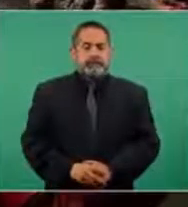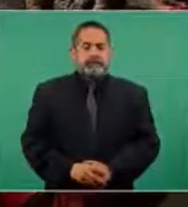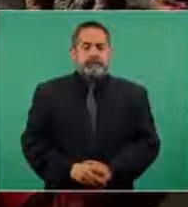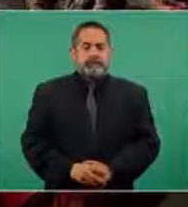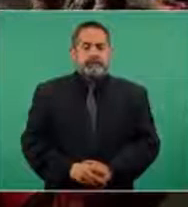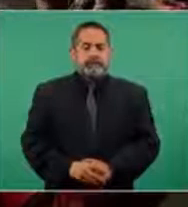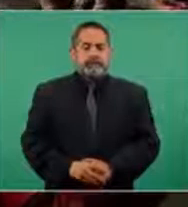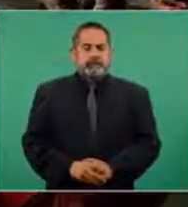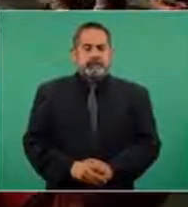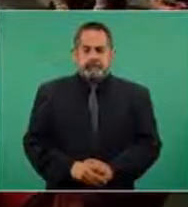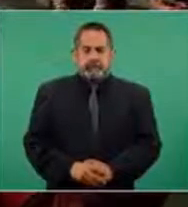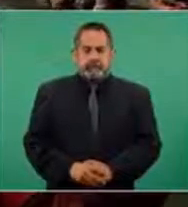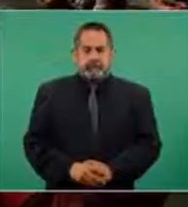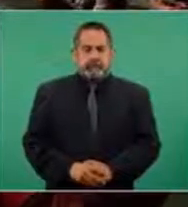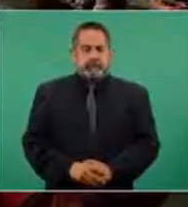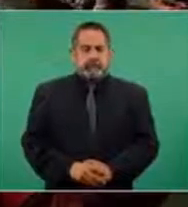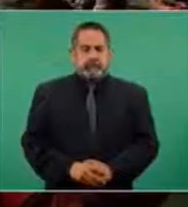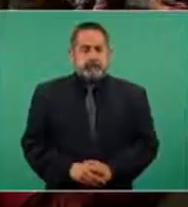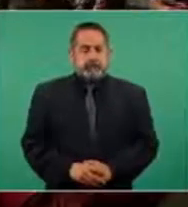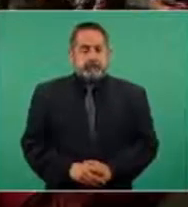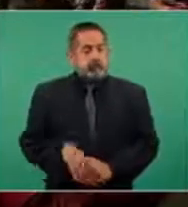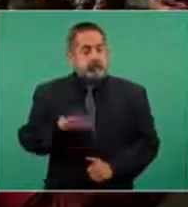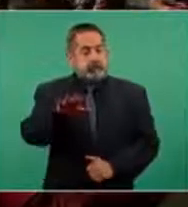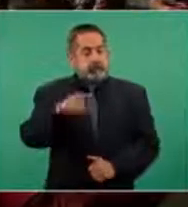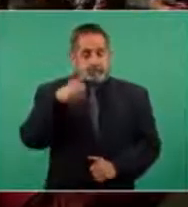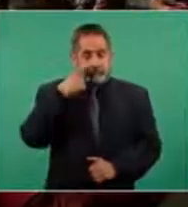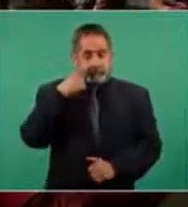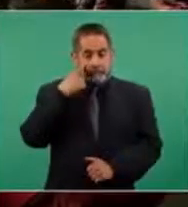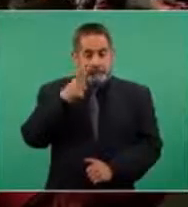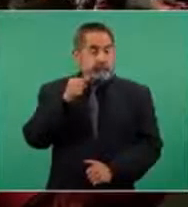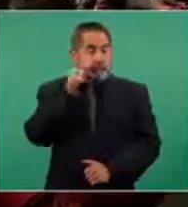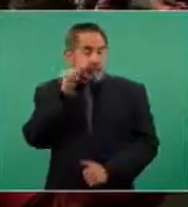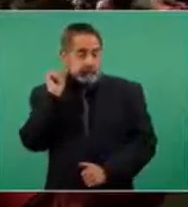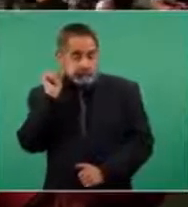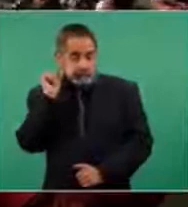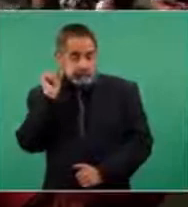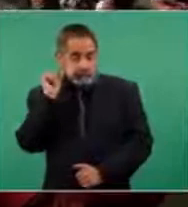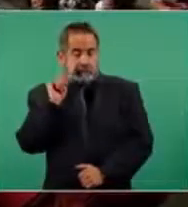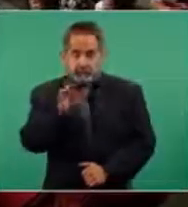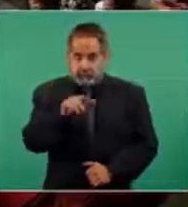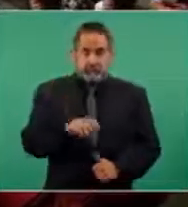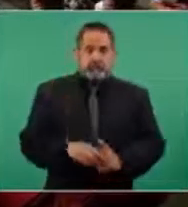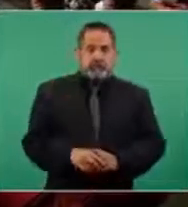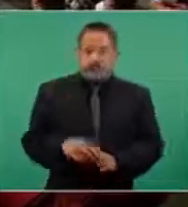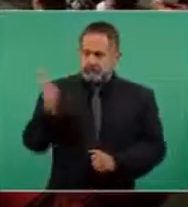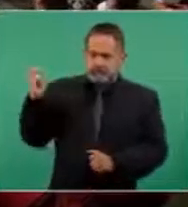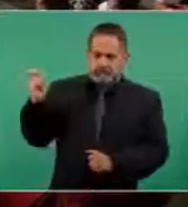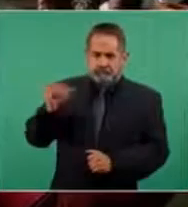Tienen, pero eso fue ayer. Ahí está.